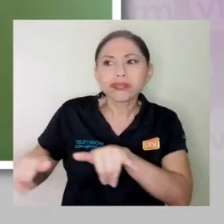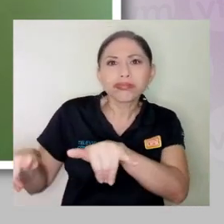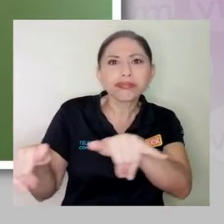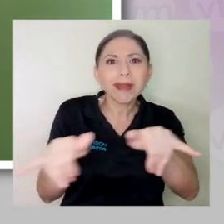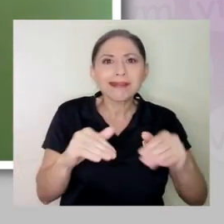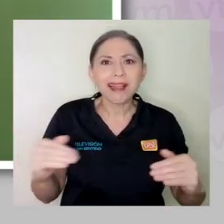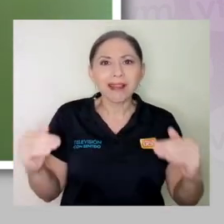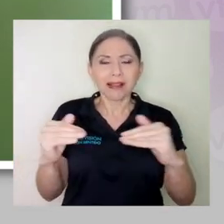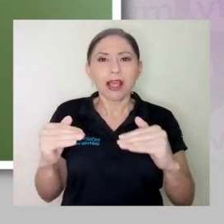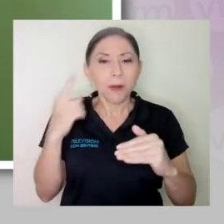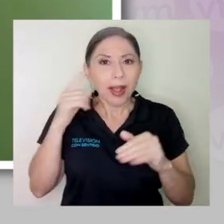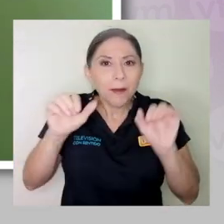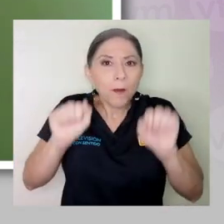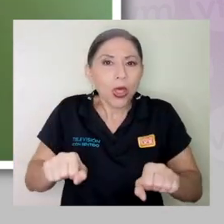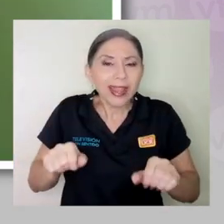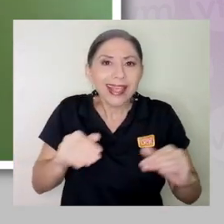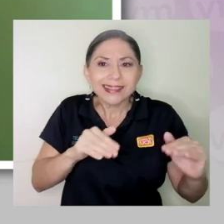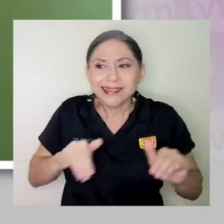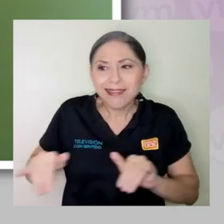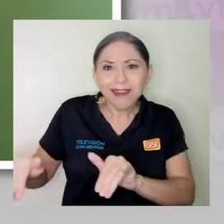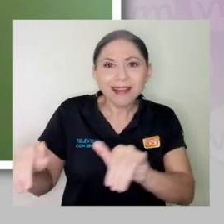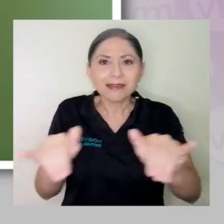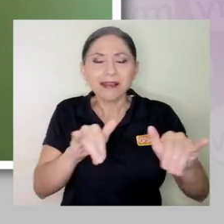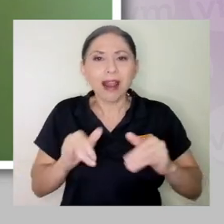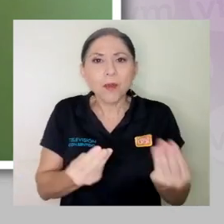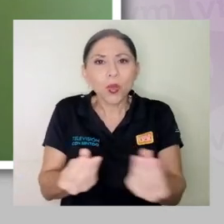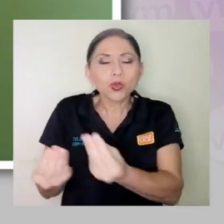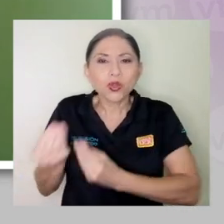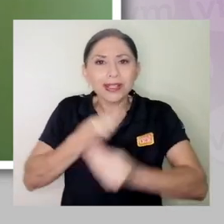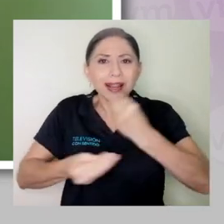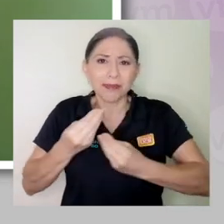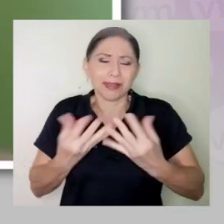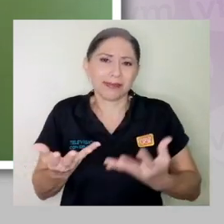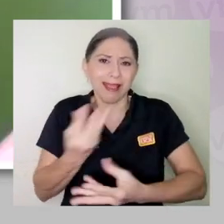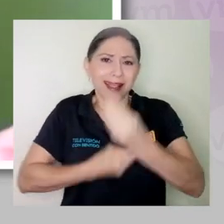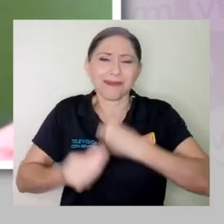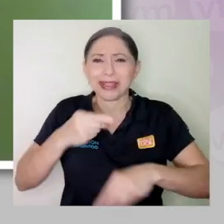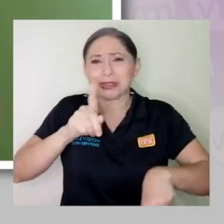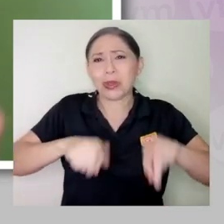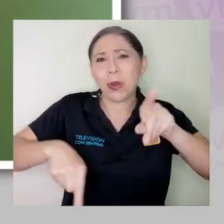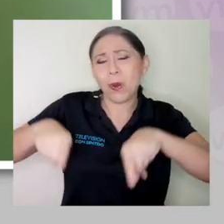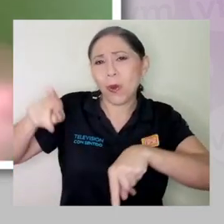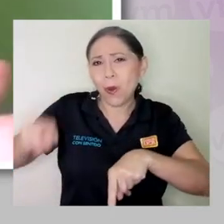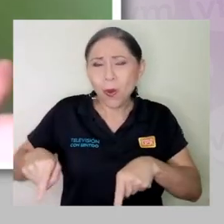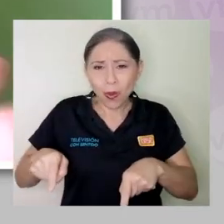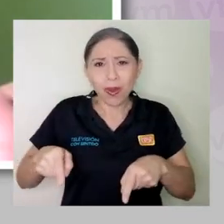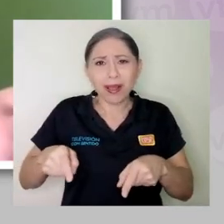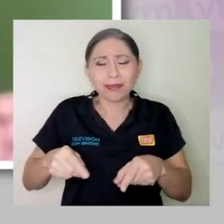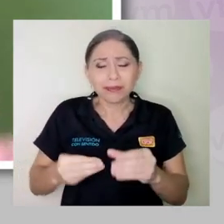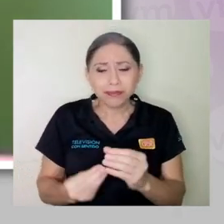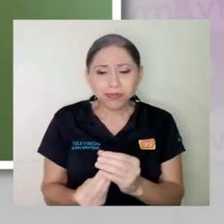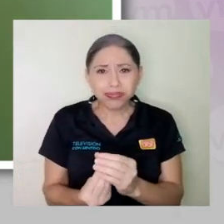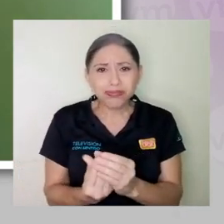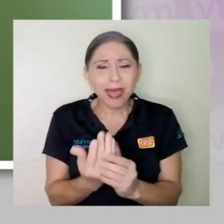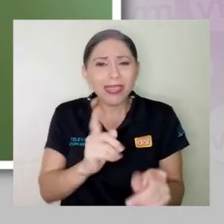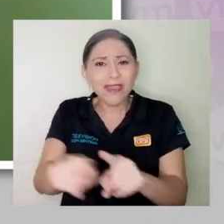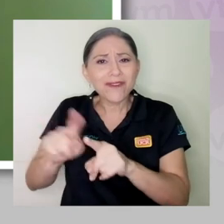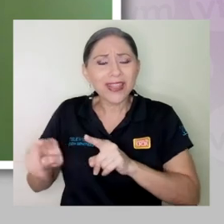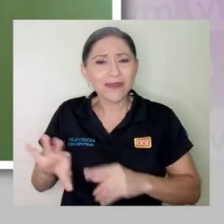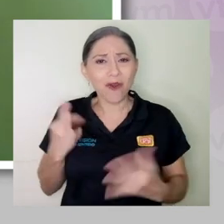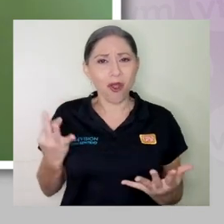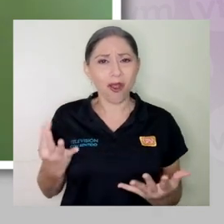para poder estandarizar producciones de alimentos, los alimentos son súper variables y nacen de diferentes formas, ¿verdad?